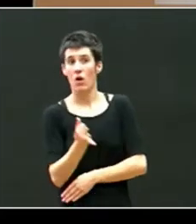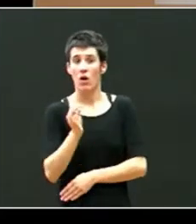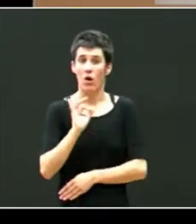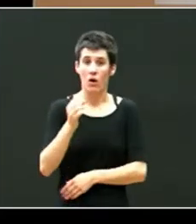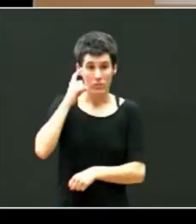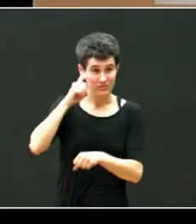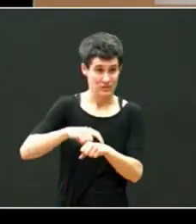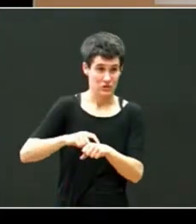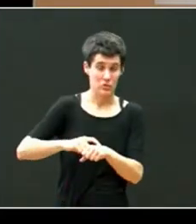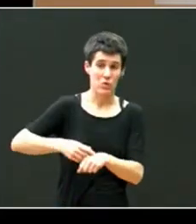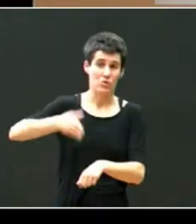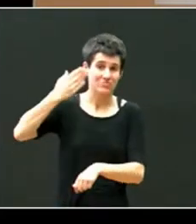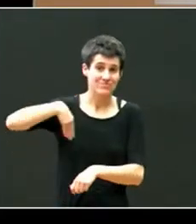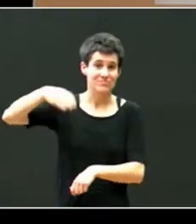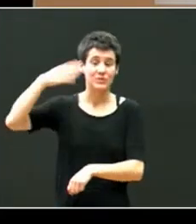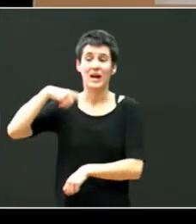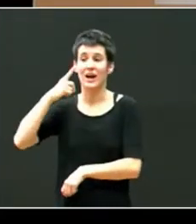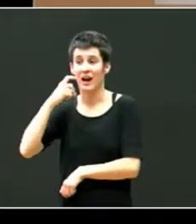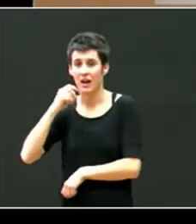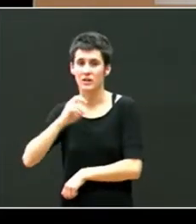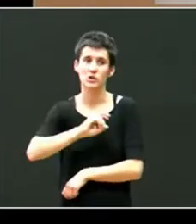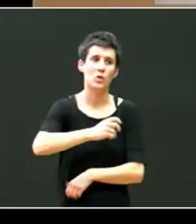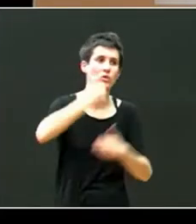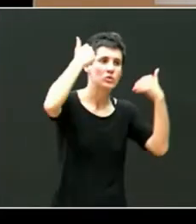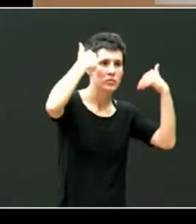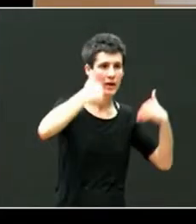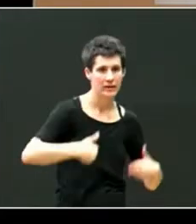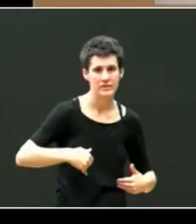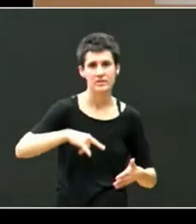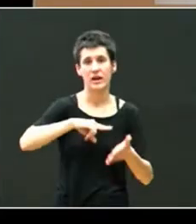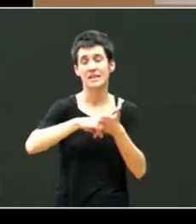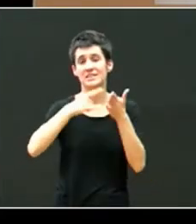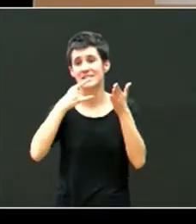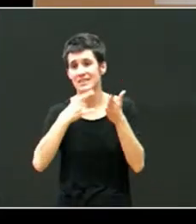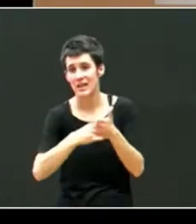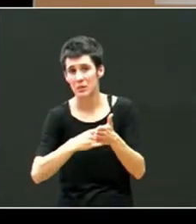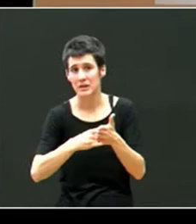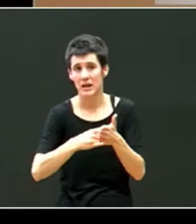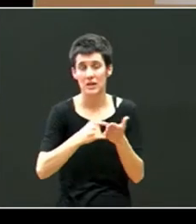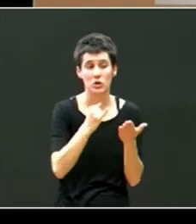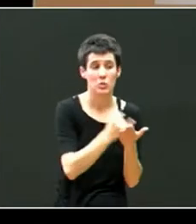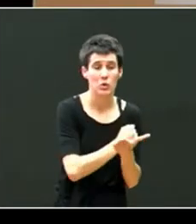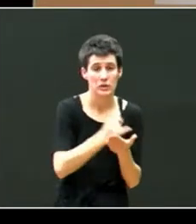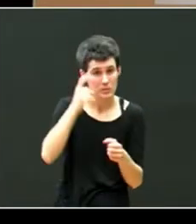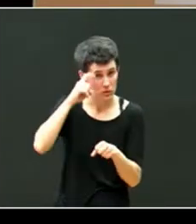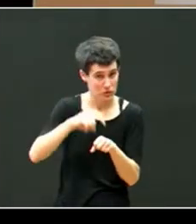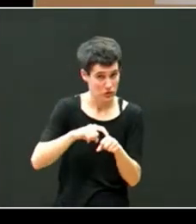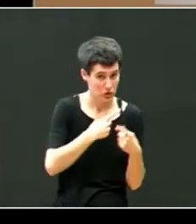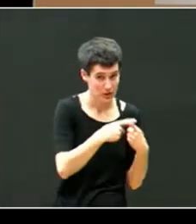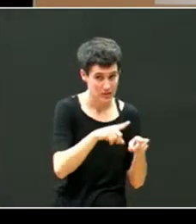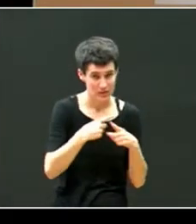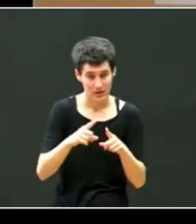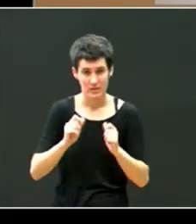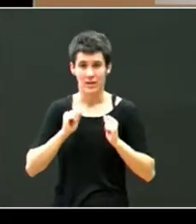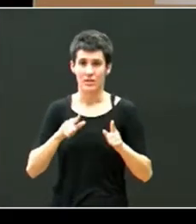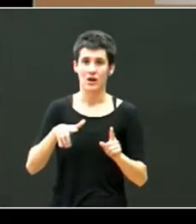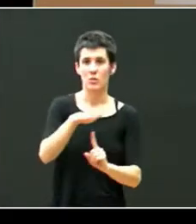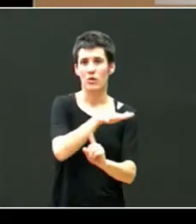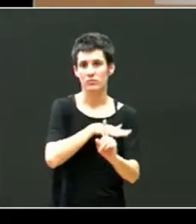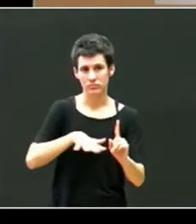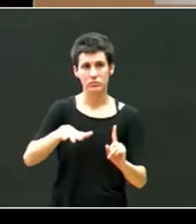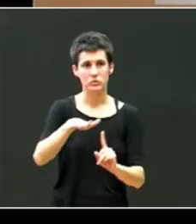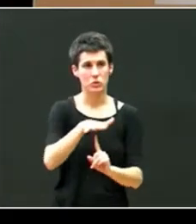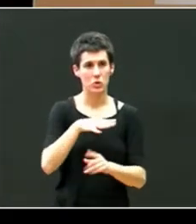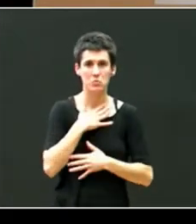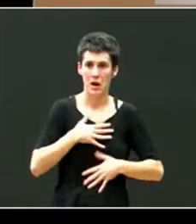y hay otras corrientes como humanistas gestálticas sistémicas que hacen entornos muy apropiados para el tratamiento de estos